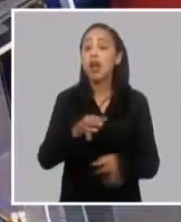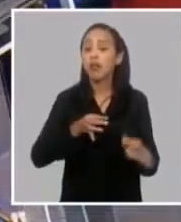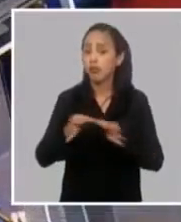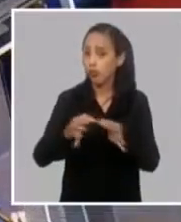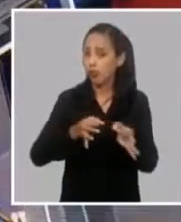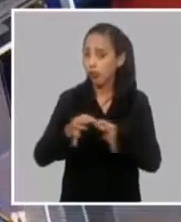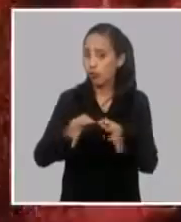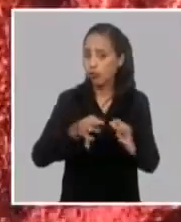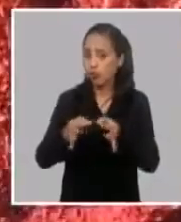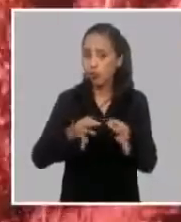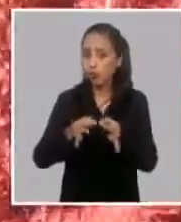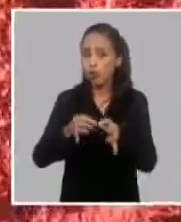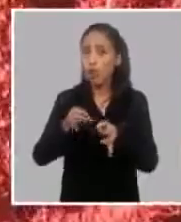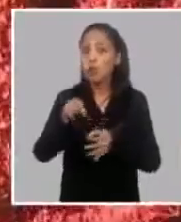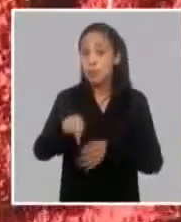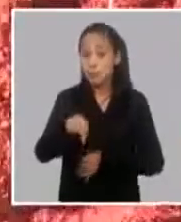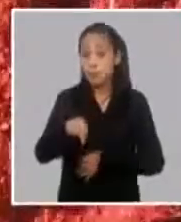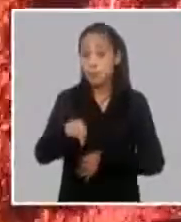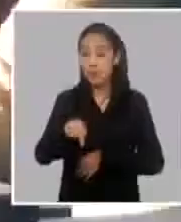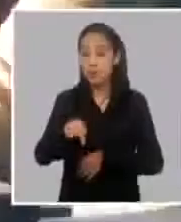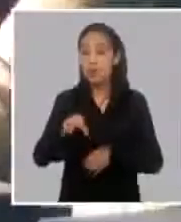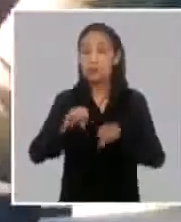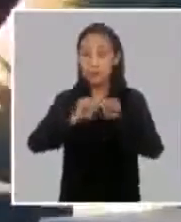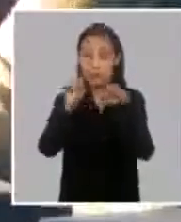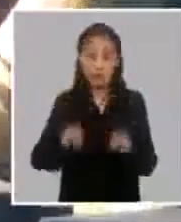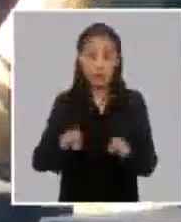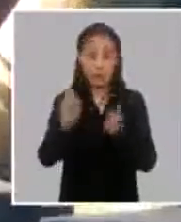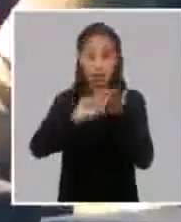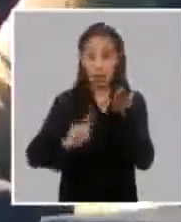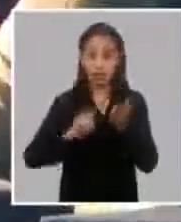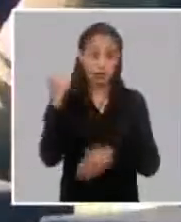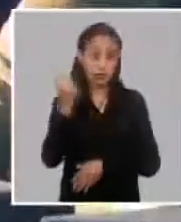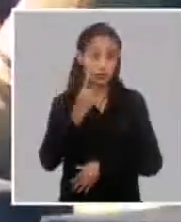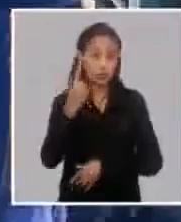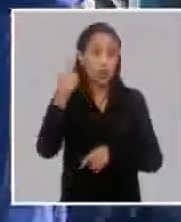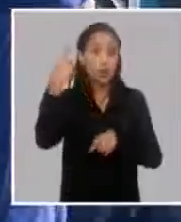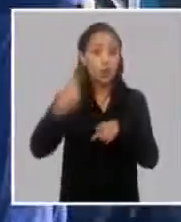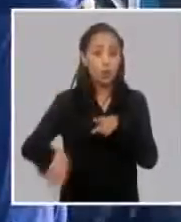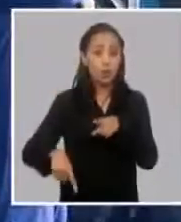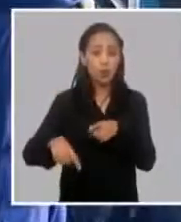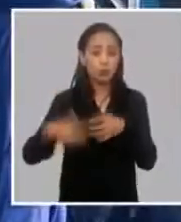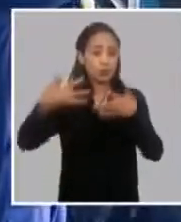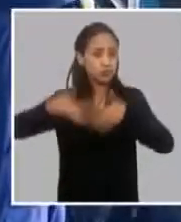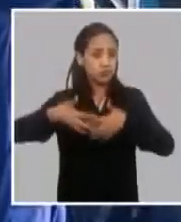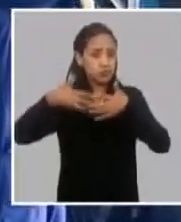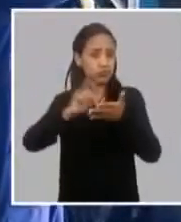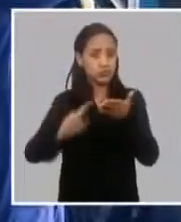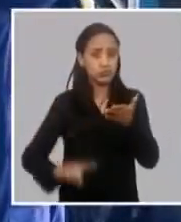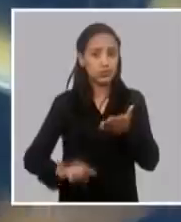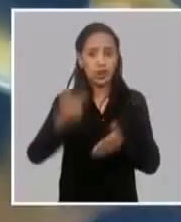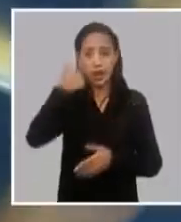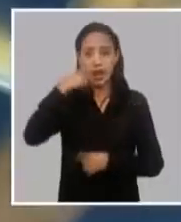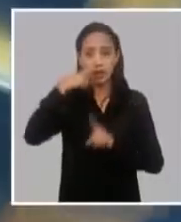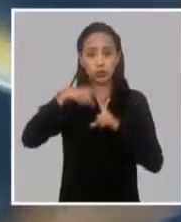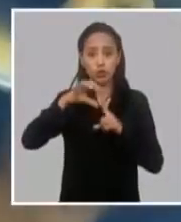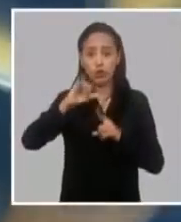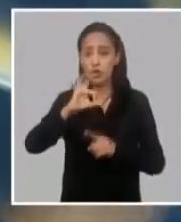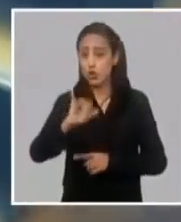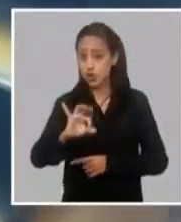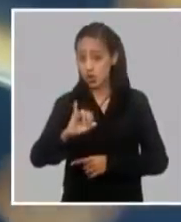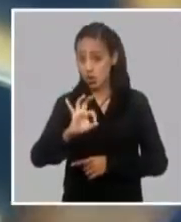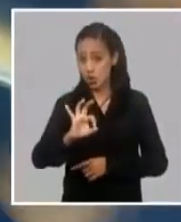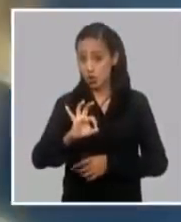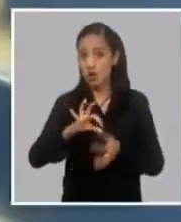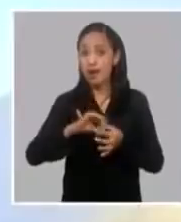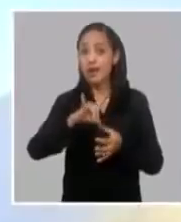sincronizó al Sistema Energético Nacional la termonética Antonio Vitera. Es decir, ese es un sueño anhelado y que